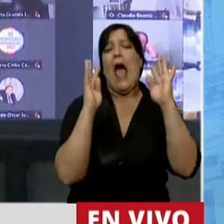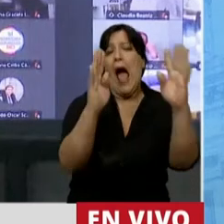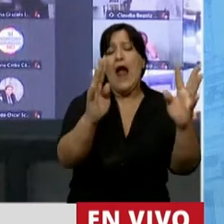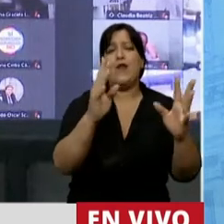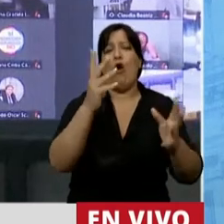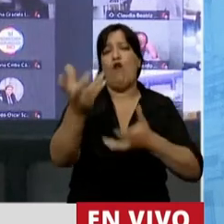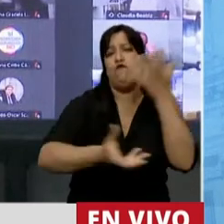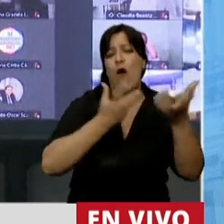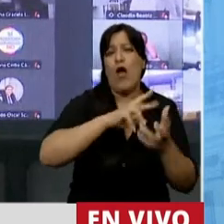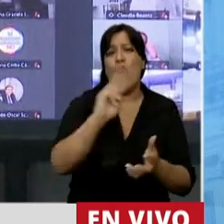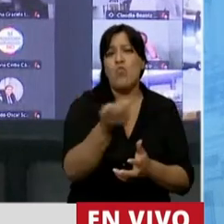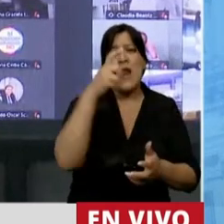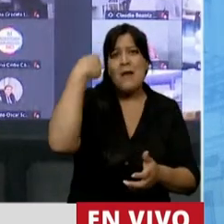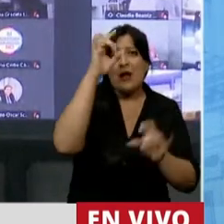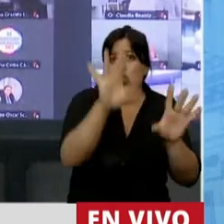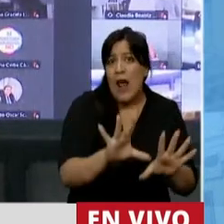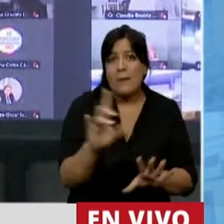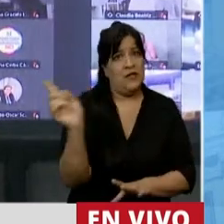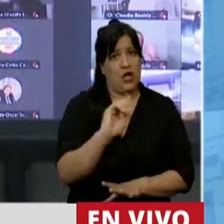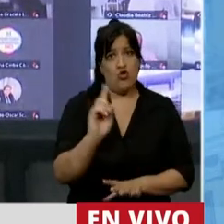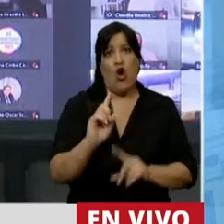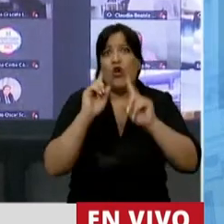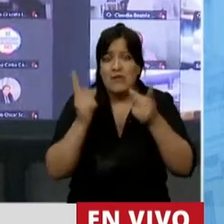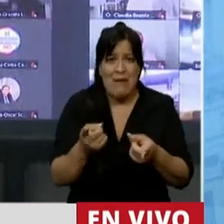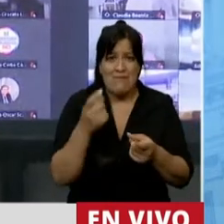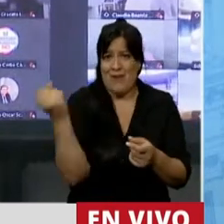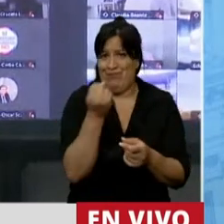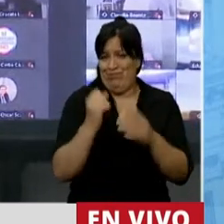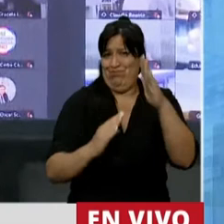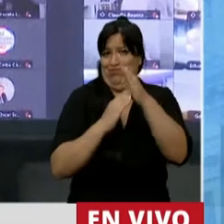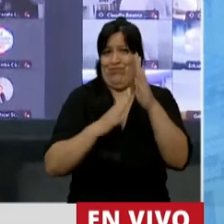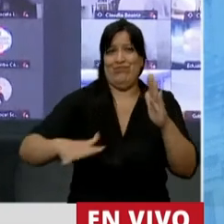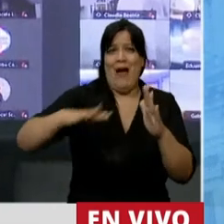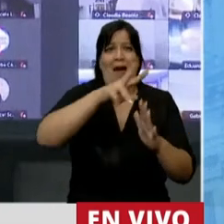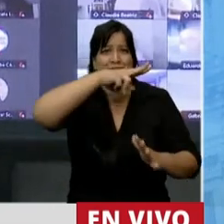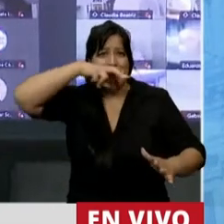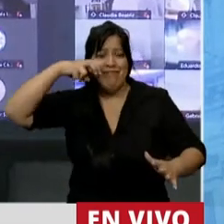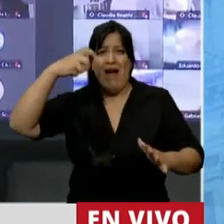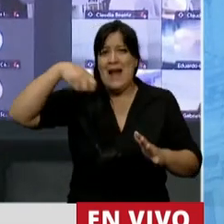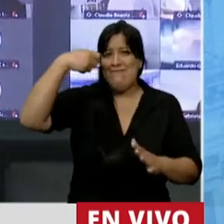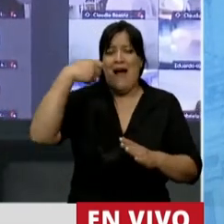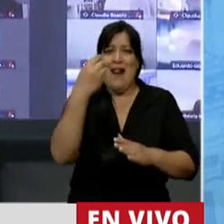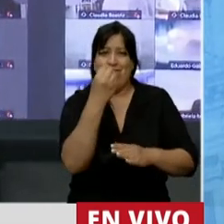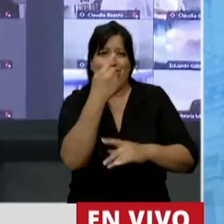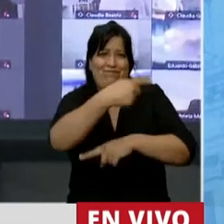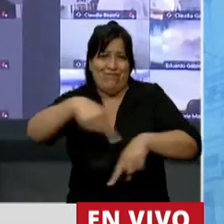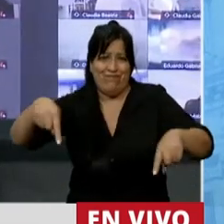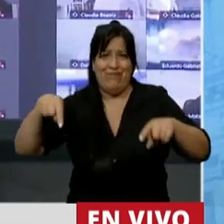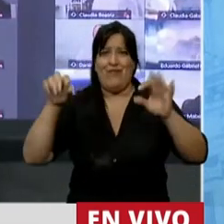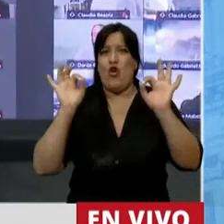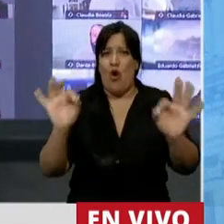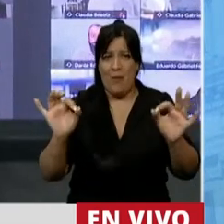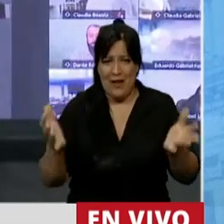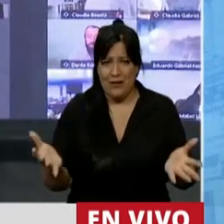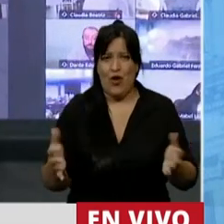mueren animales, es que ambos cumplen un rol esencial en el ecosistema. Si nos ponemos en el